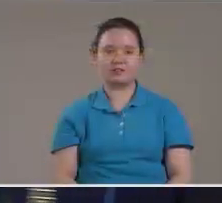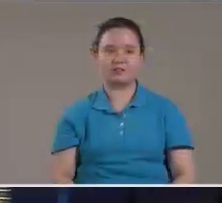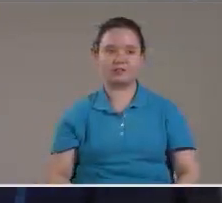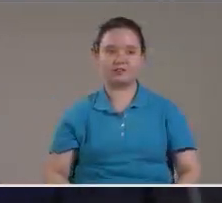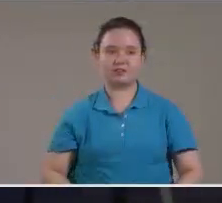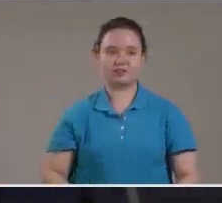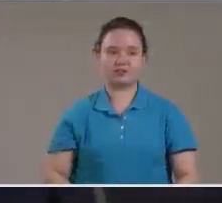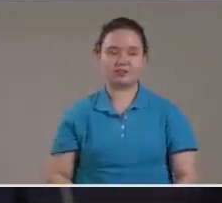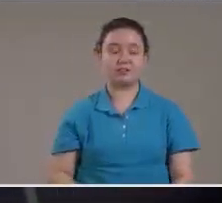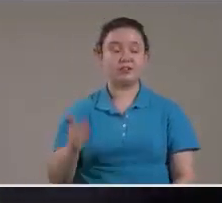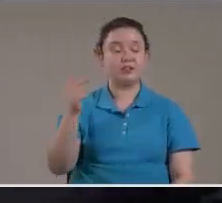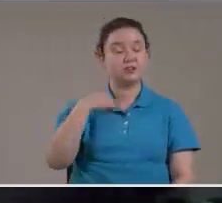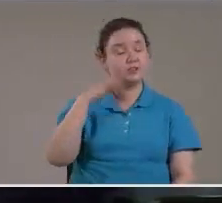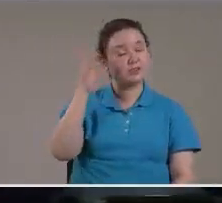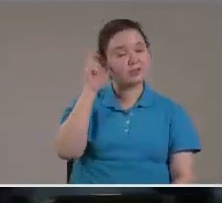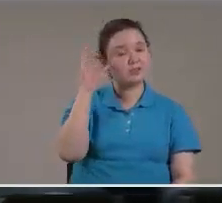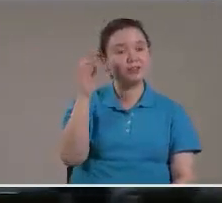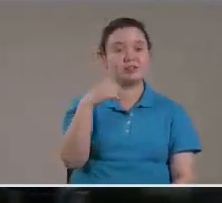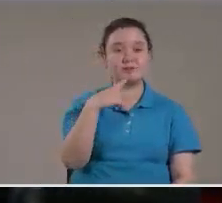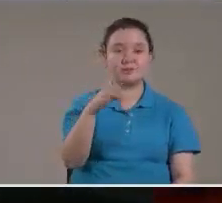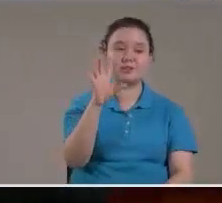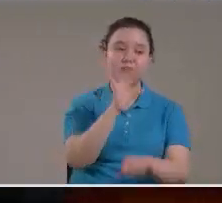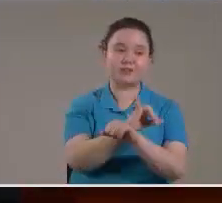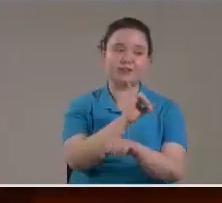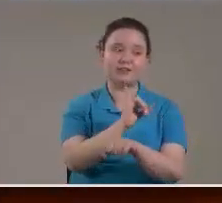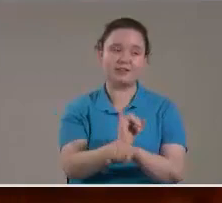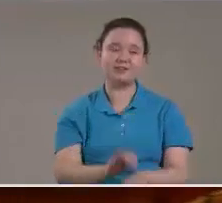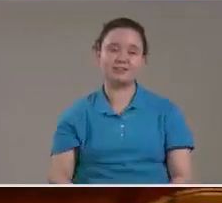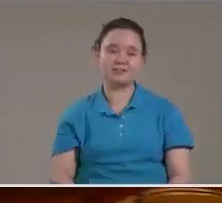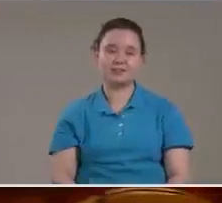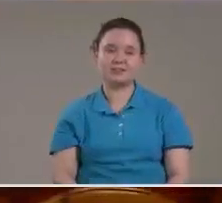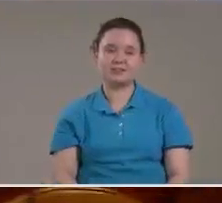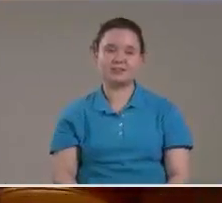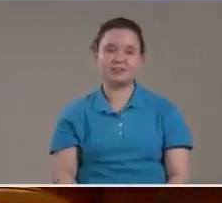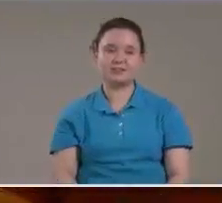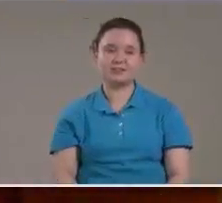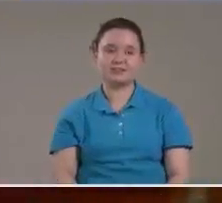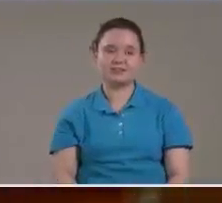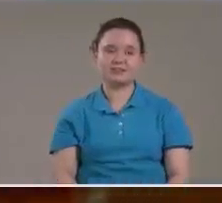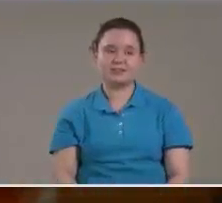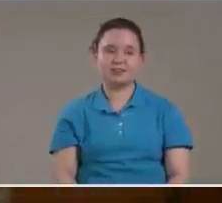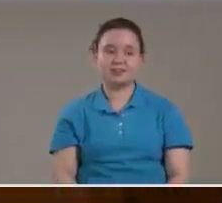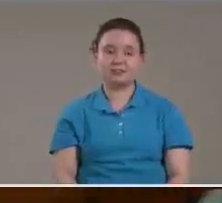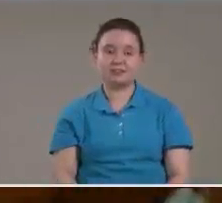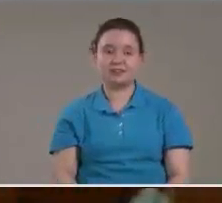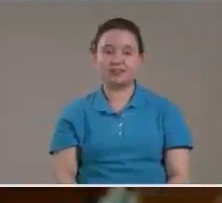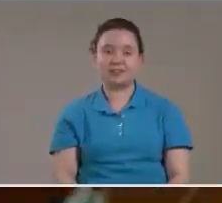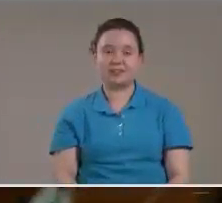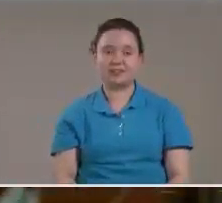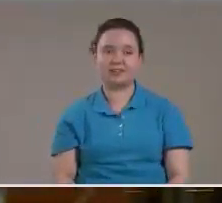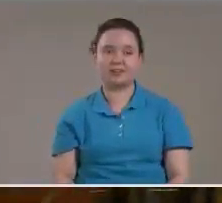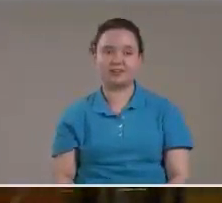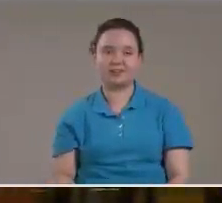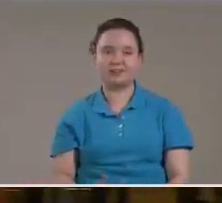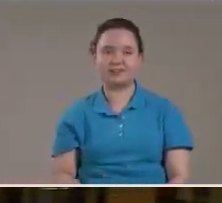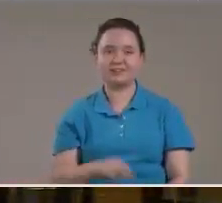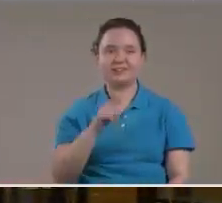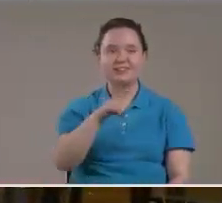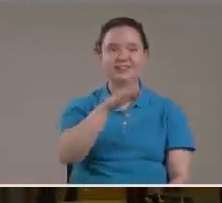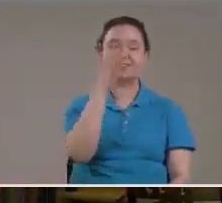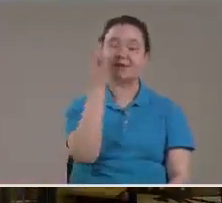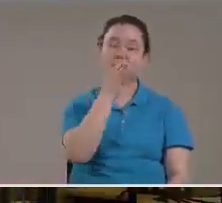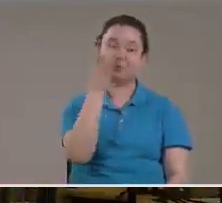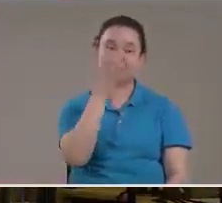Yo oí que me dijeron Que era la iglesia Bueno Le voy a dar Otra oportunidad ¿Quién es la mujer?